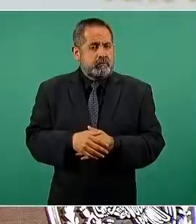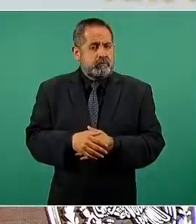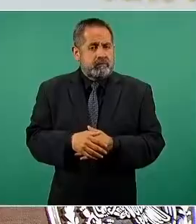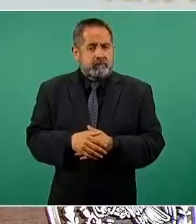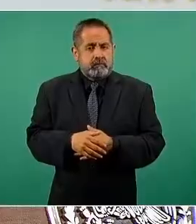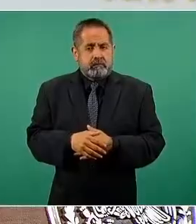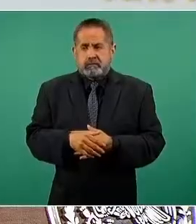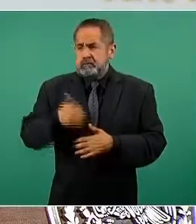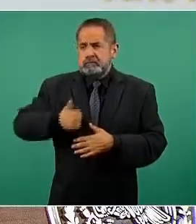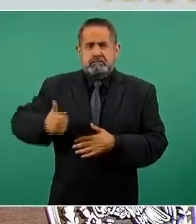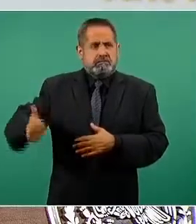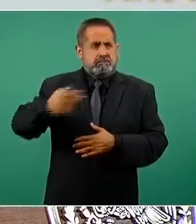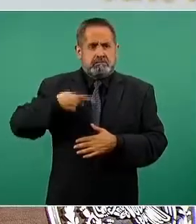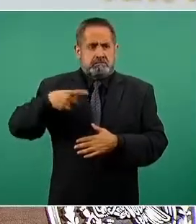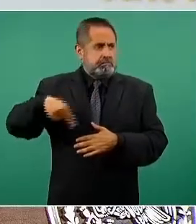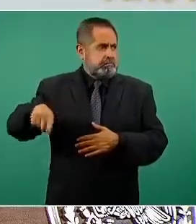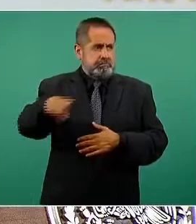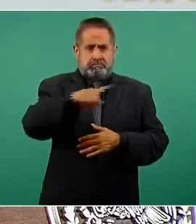persona